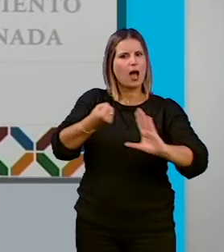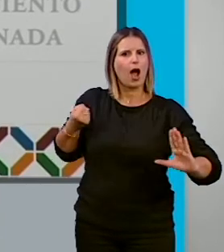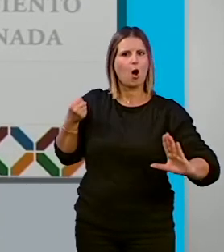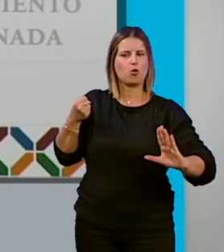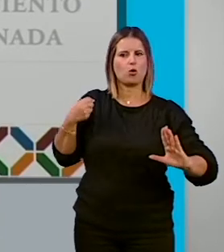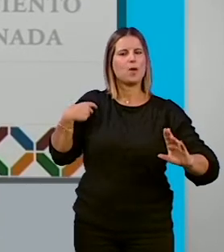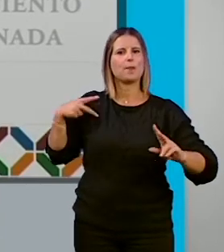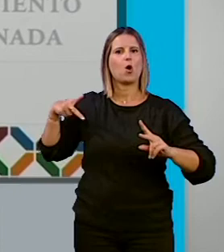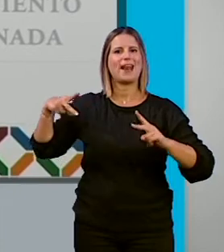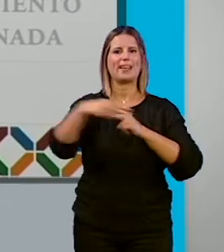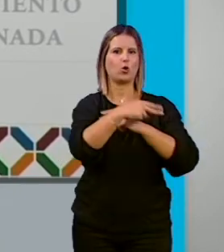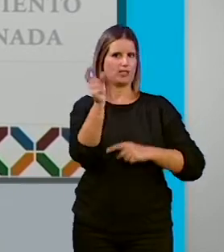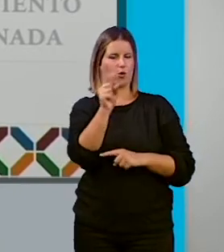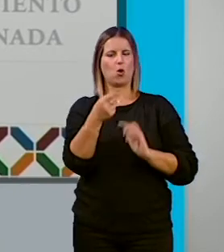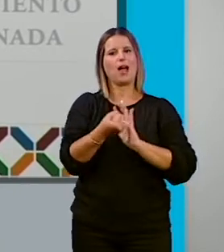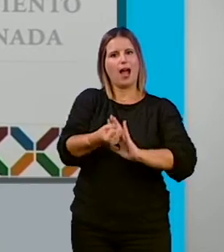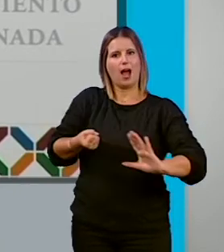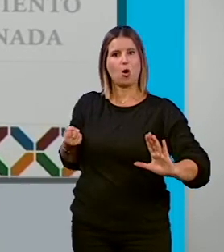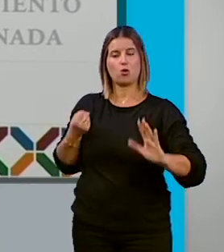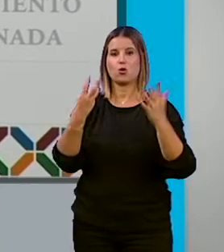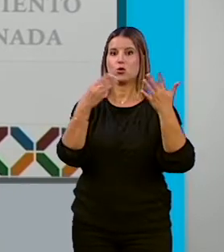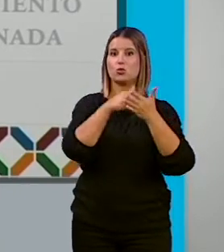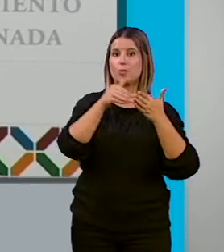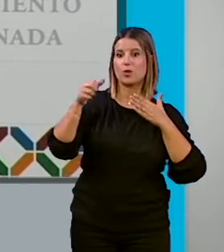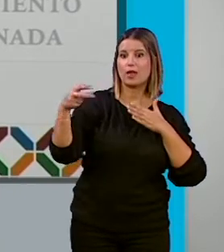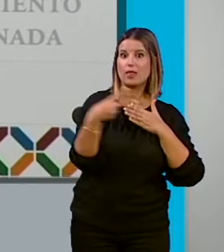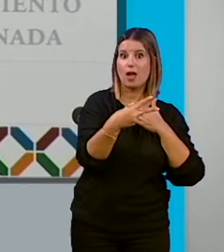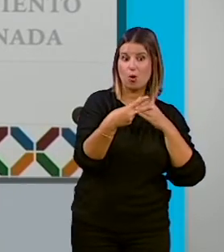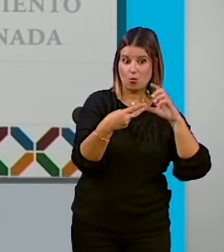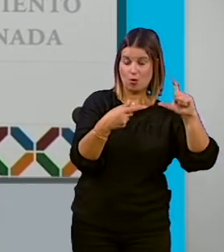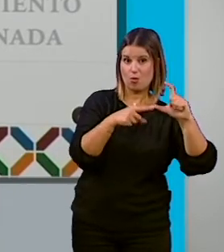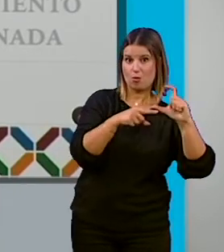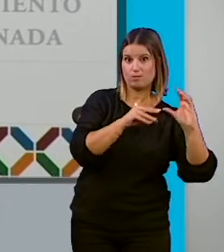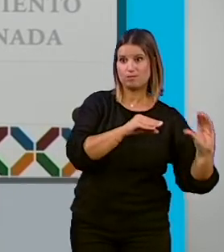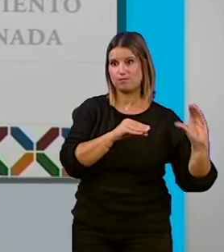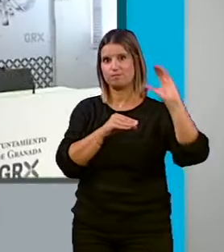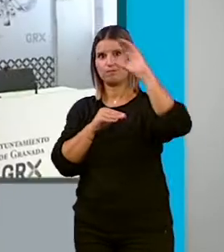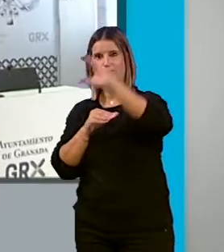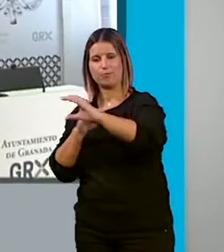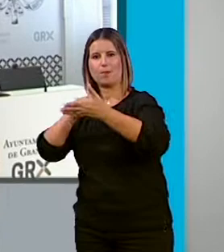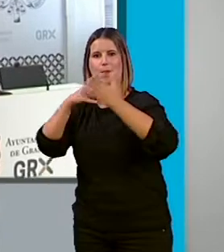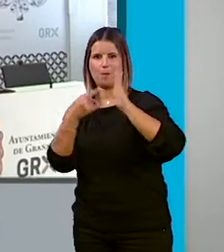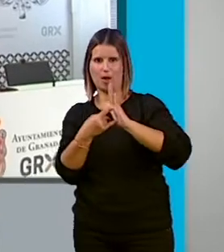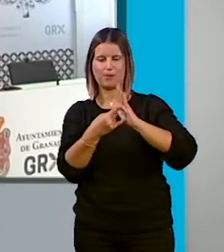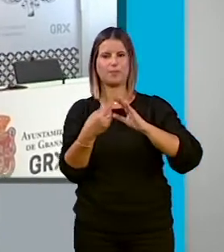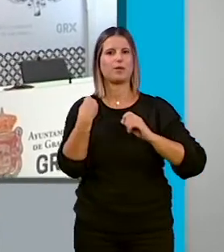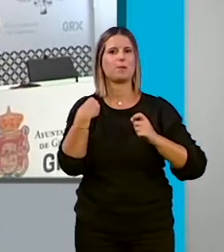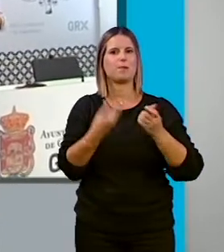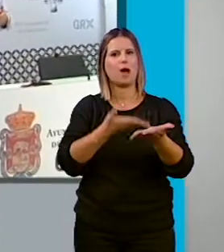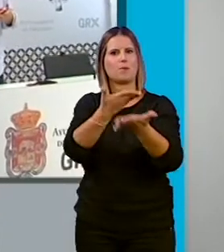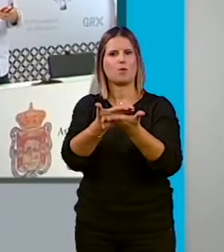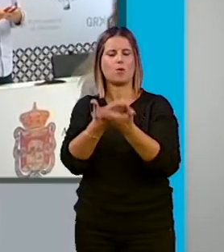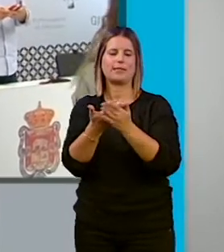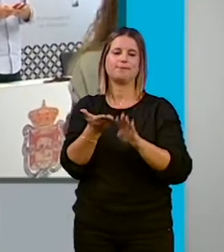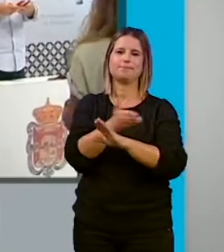Nosotros lo que estamos diciendo es que esos 8 millones de euros se destinen precisamente a ese plan. Estas propuestas serán analizadas